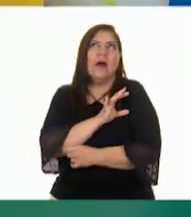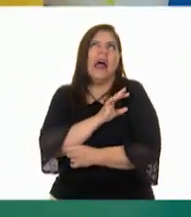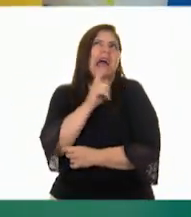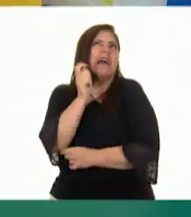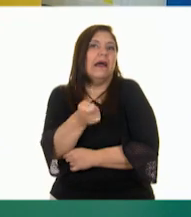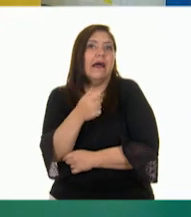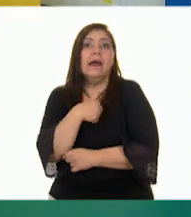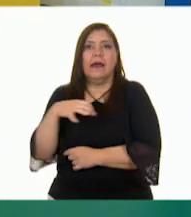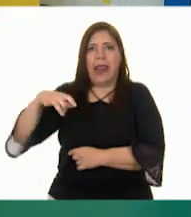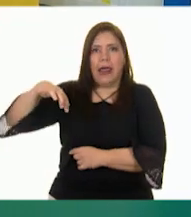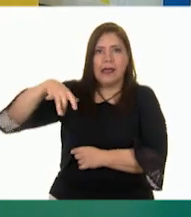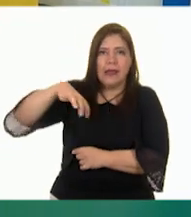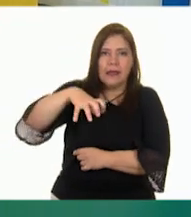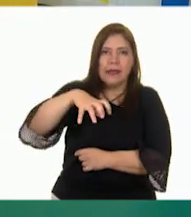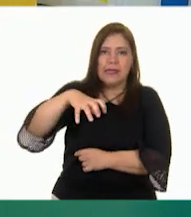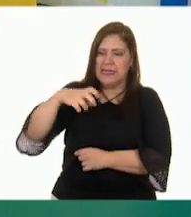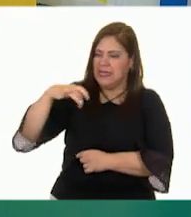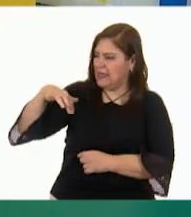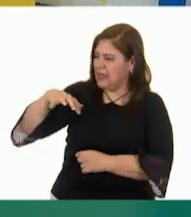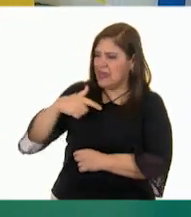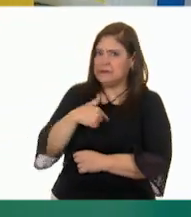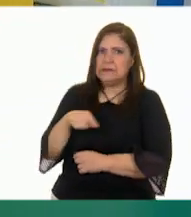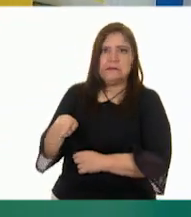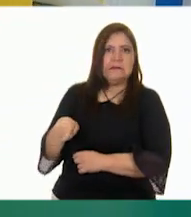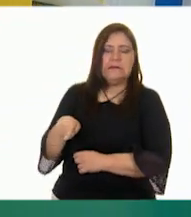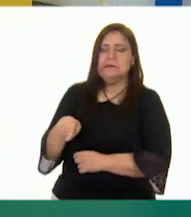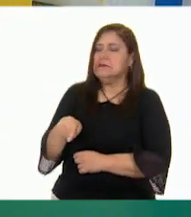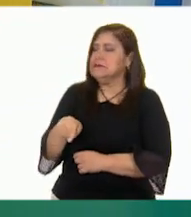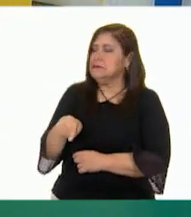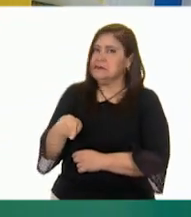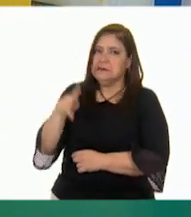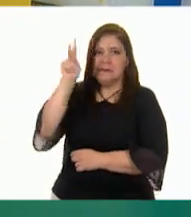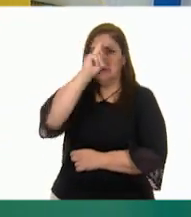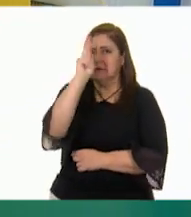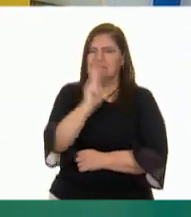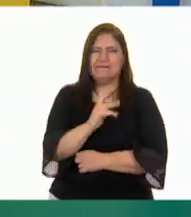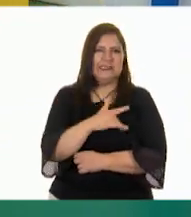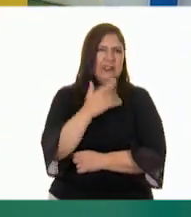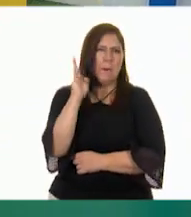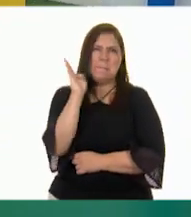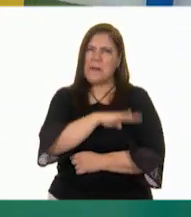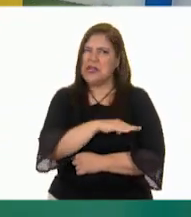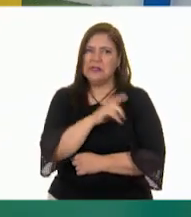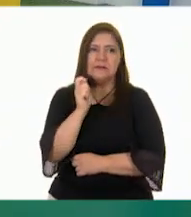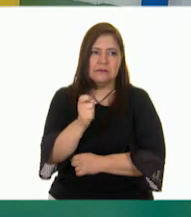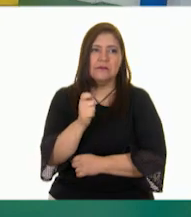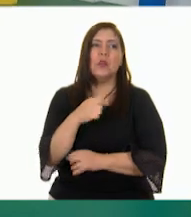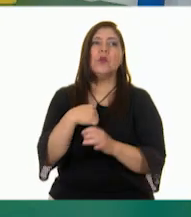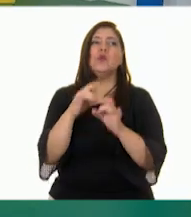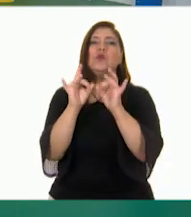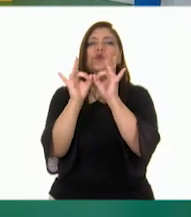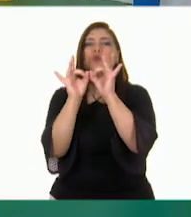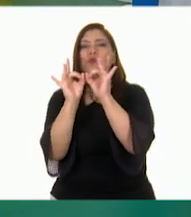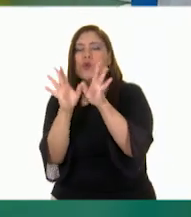arañas. Este miedo fue muy desagradable. Porque cuando me encontré alguna vez con